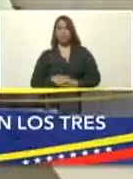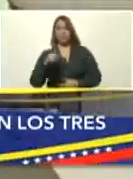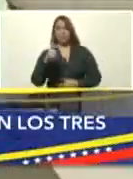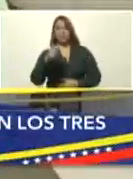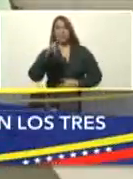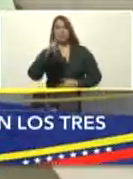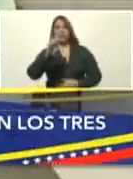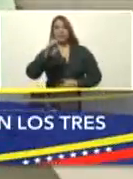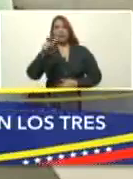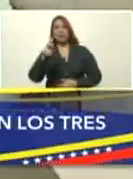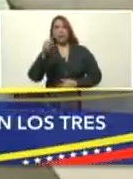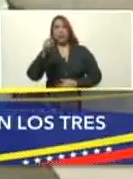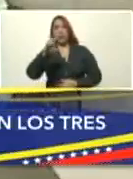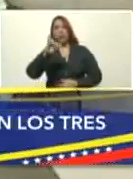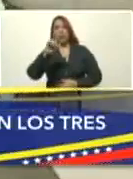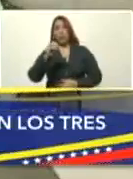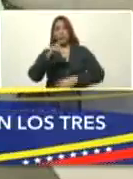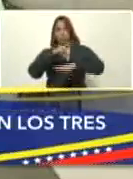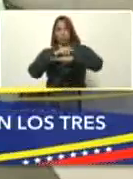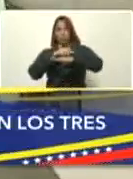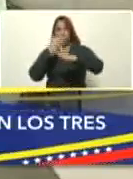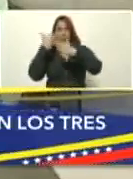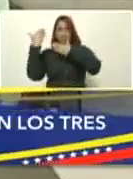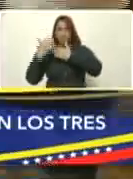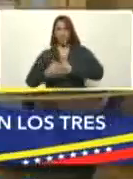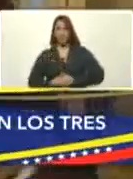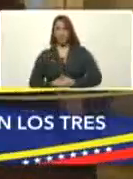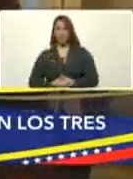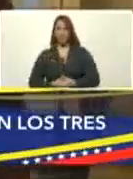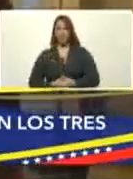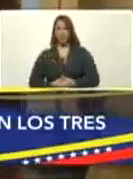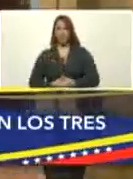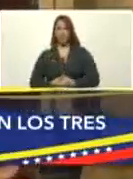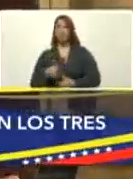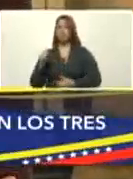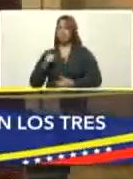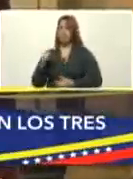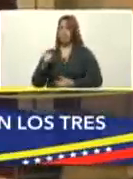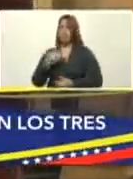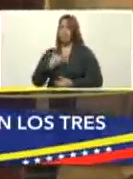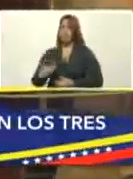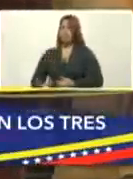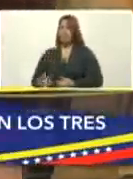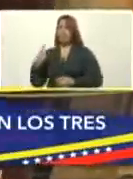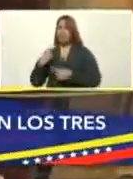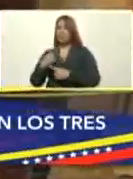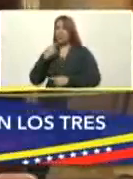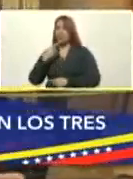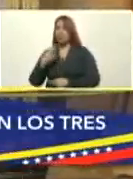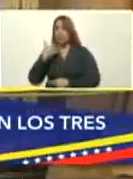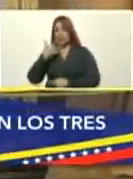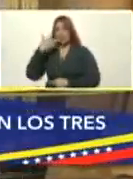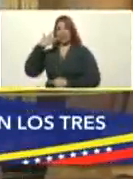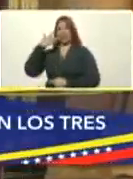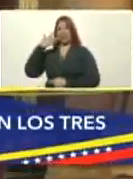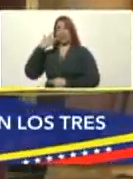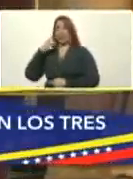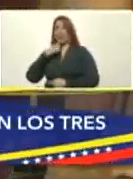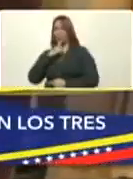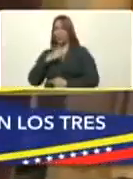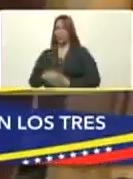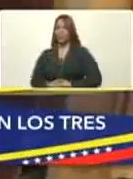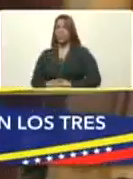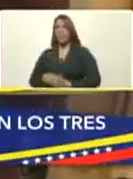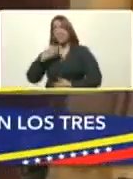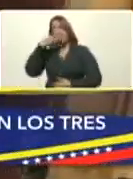Gregorievich. Doctor Gregorievich. Sí, presidente. Bueno, debo decir que me da orgullo mi nombre, el de mi padre, el de mi